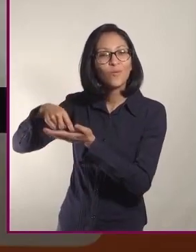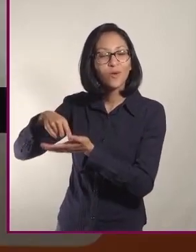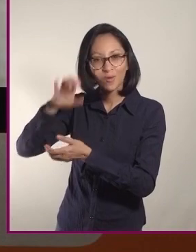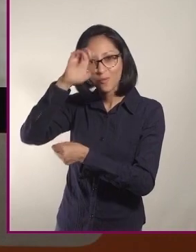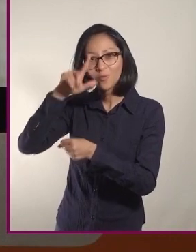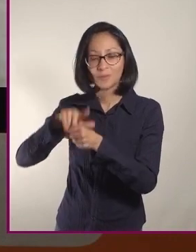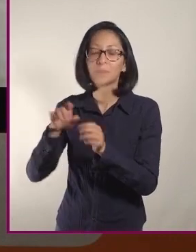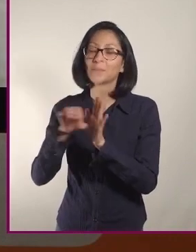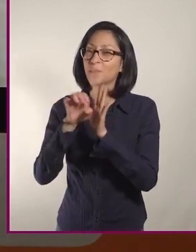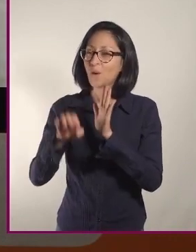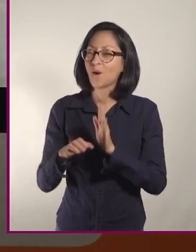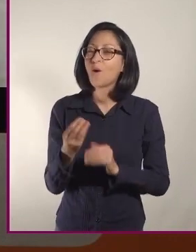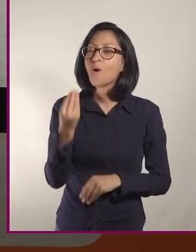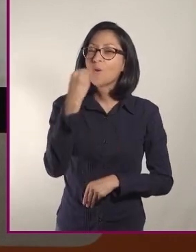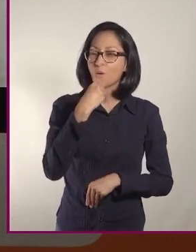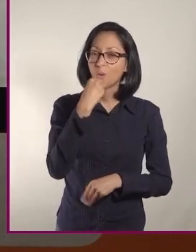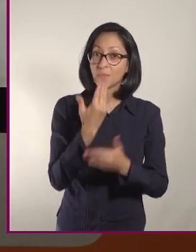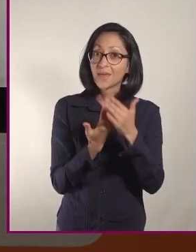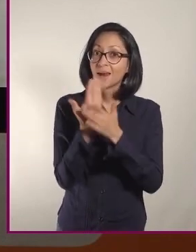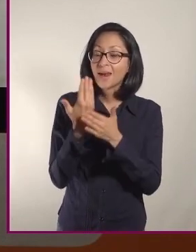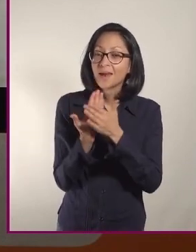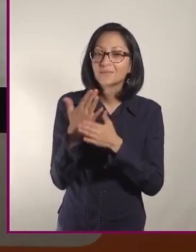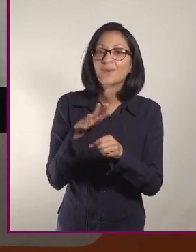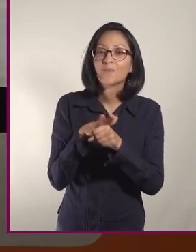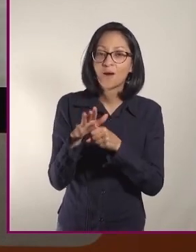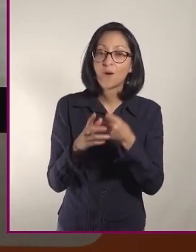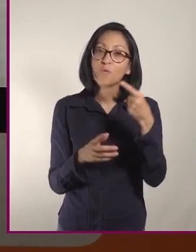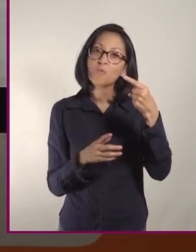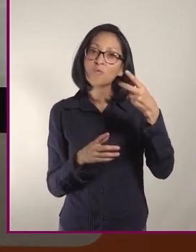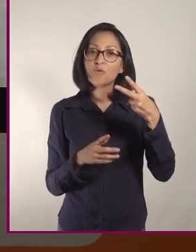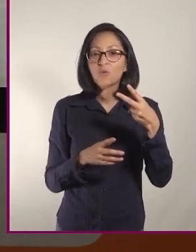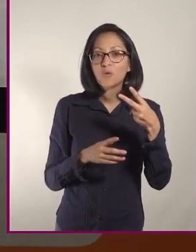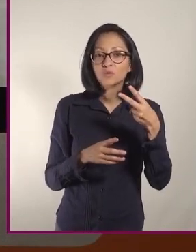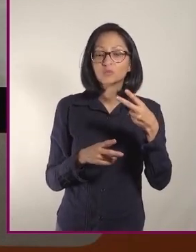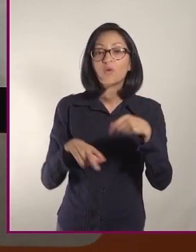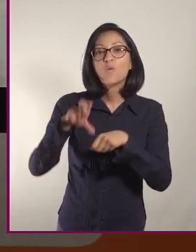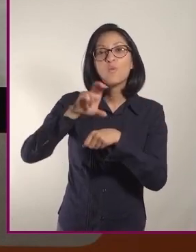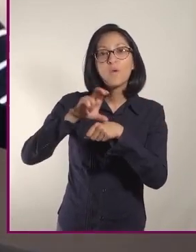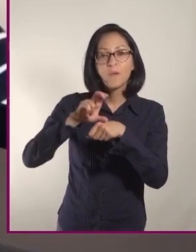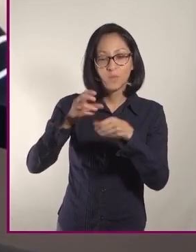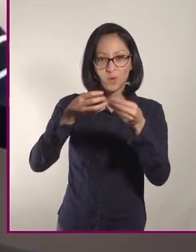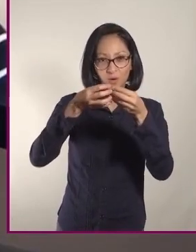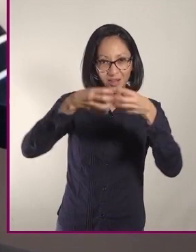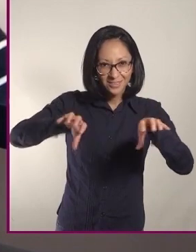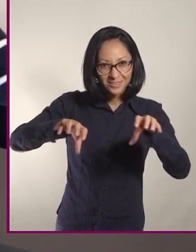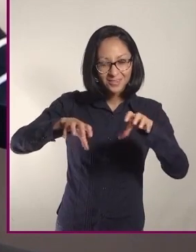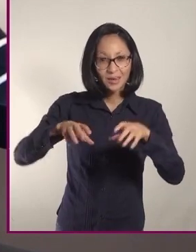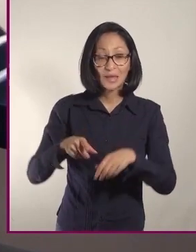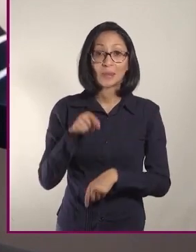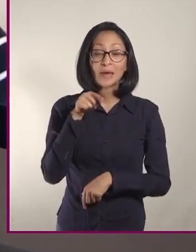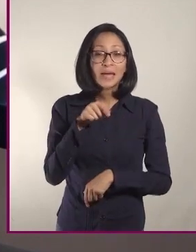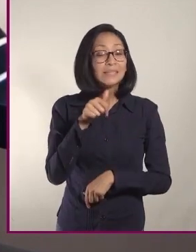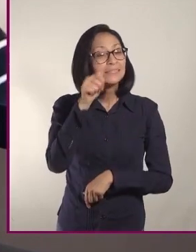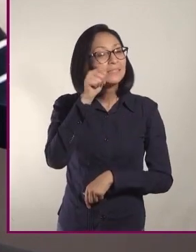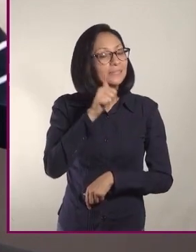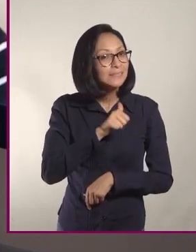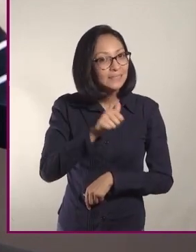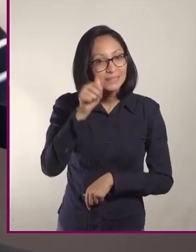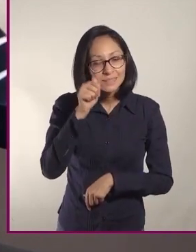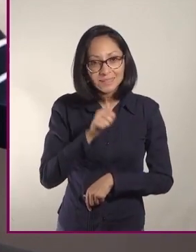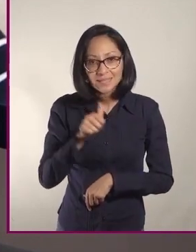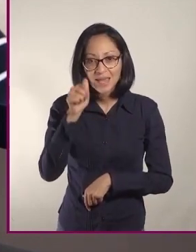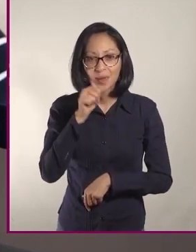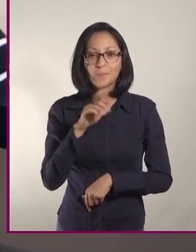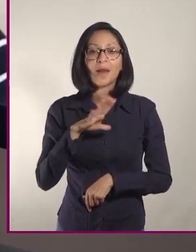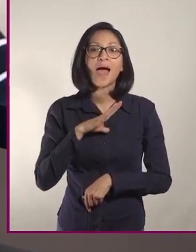Un desayuno muy típico mediterráneo sería una o dos piezas de huevo estrellado, el cual siempre, lo que hablamos,